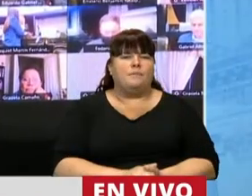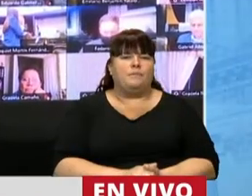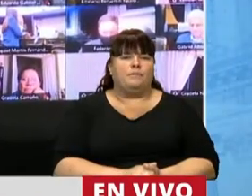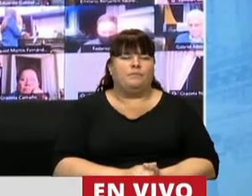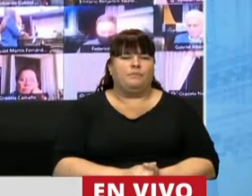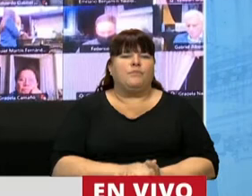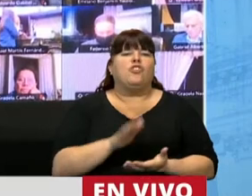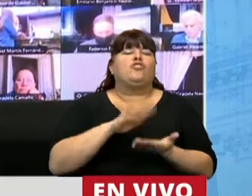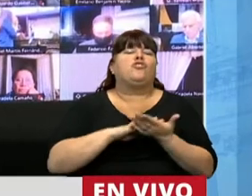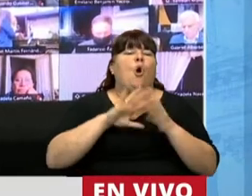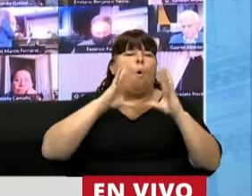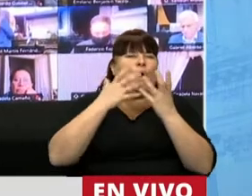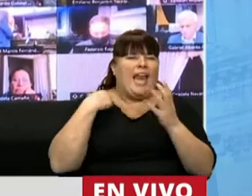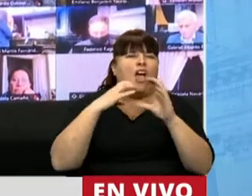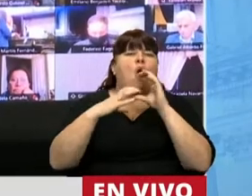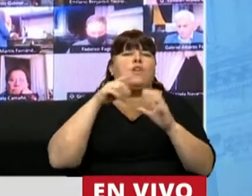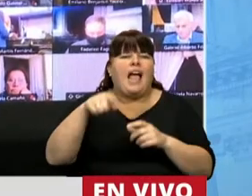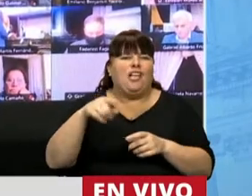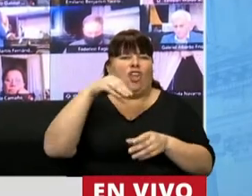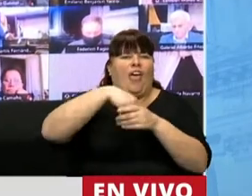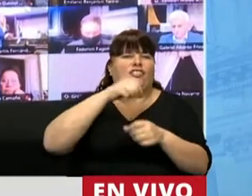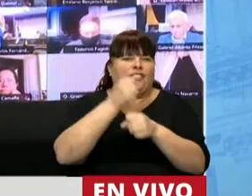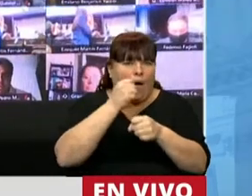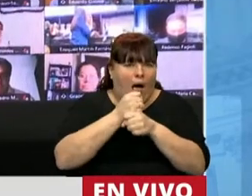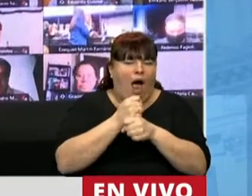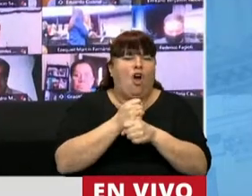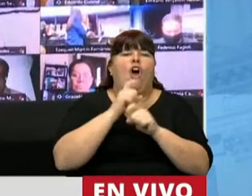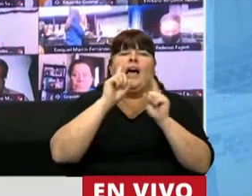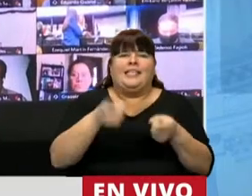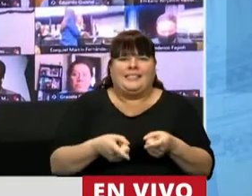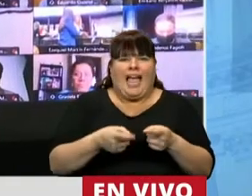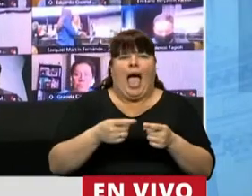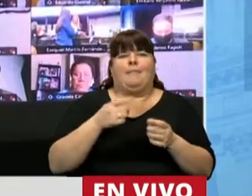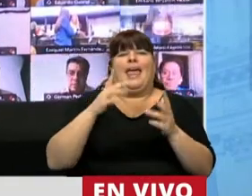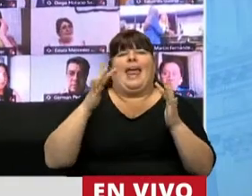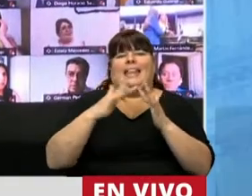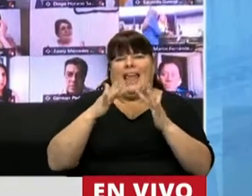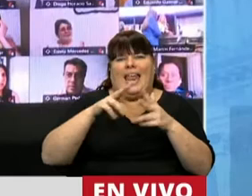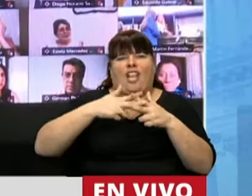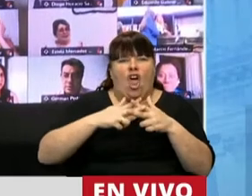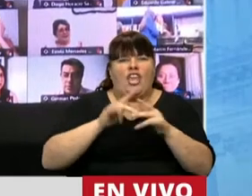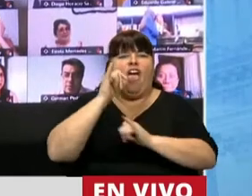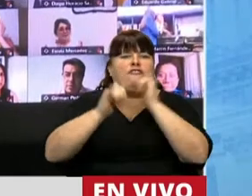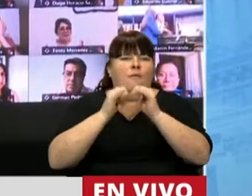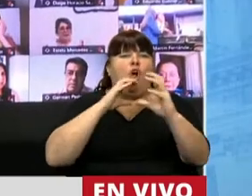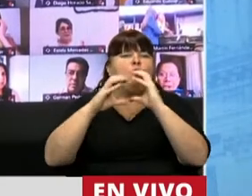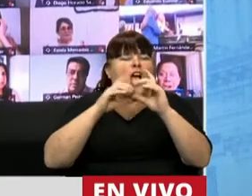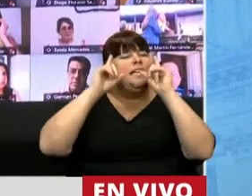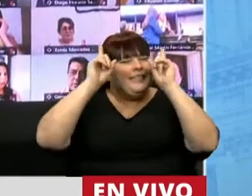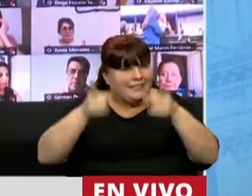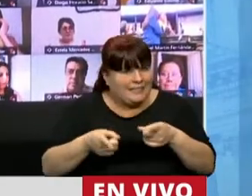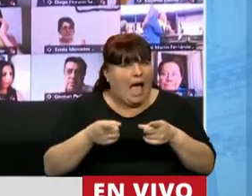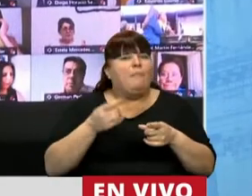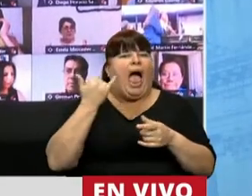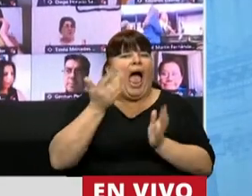en el marco de las comunicaciones que estén relacionadas en el trabajo, incluidas las que son por medio de tecnologías, de la información y de la comunicación, también